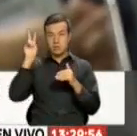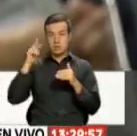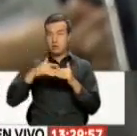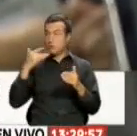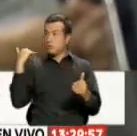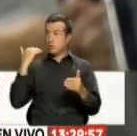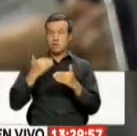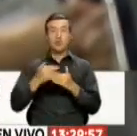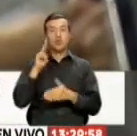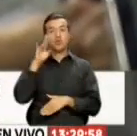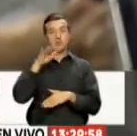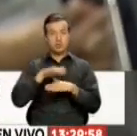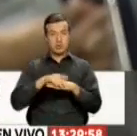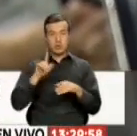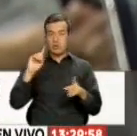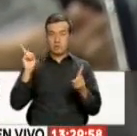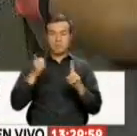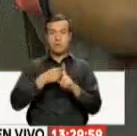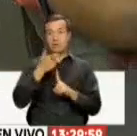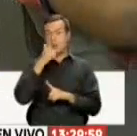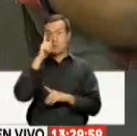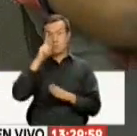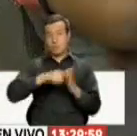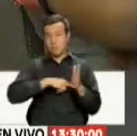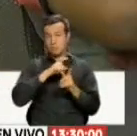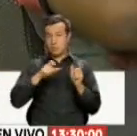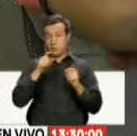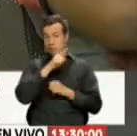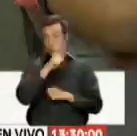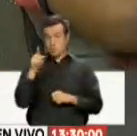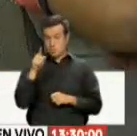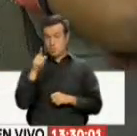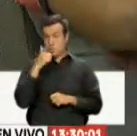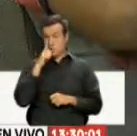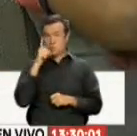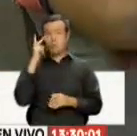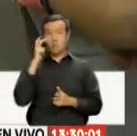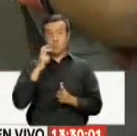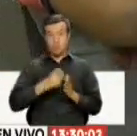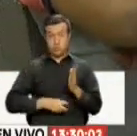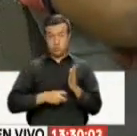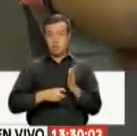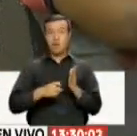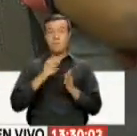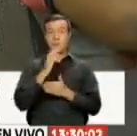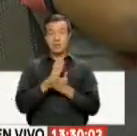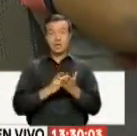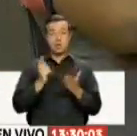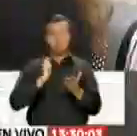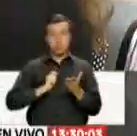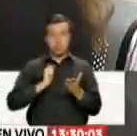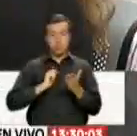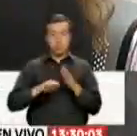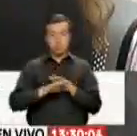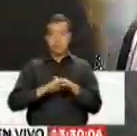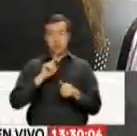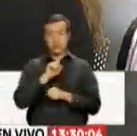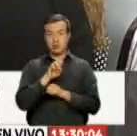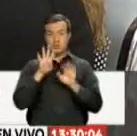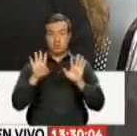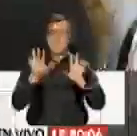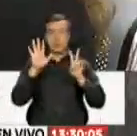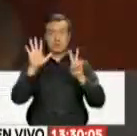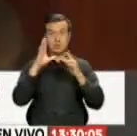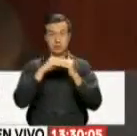A las 12 horas Rige la ley seca Quien infrinja Será multado Con la mitad De un salario básico Unificado 197